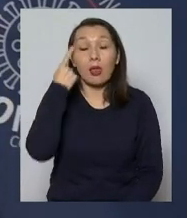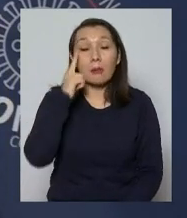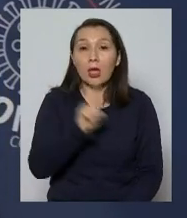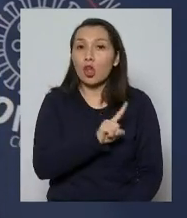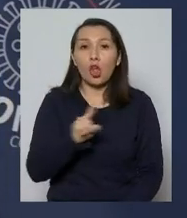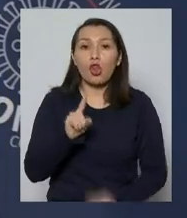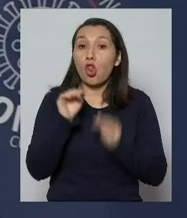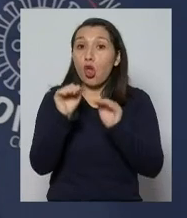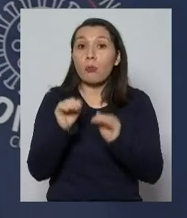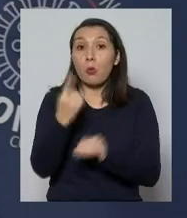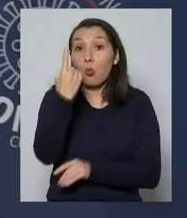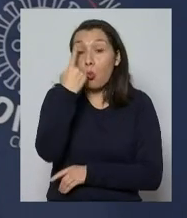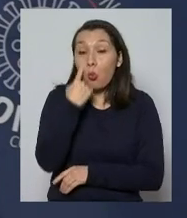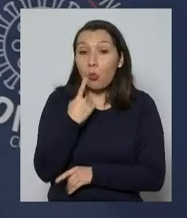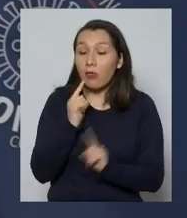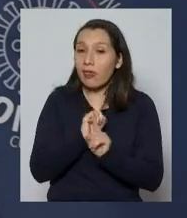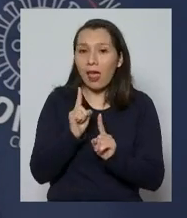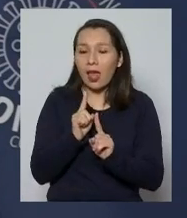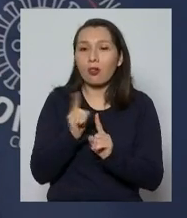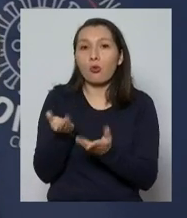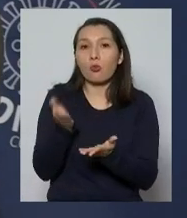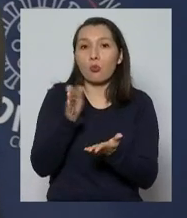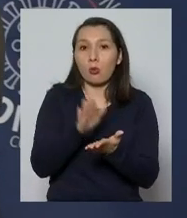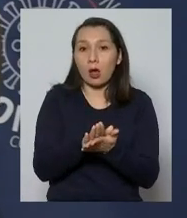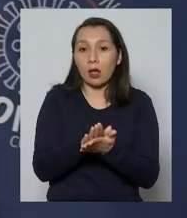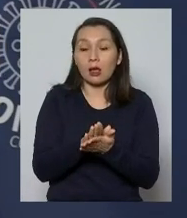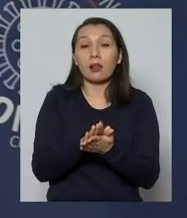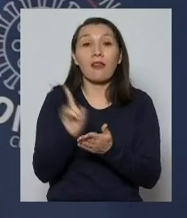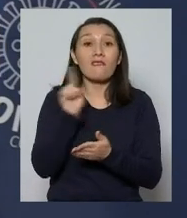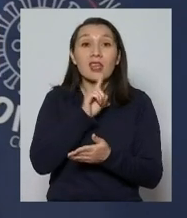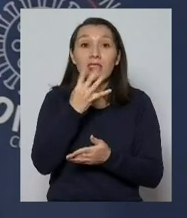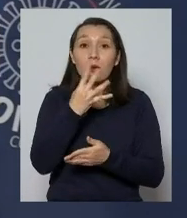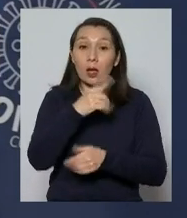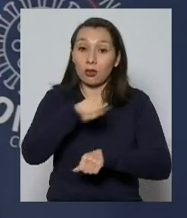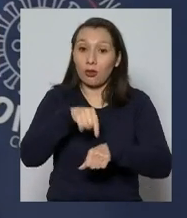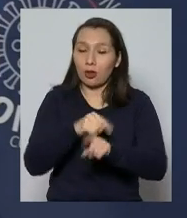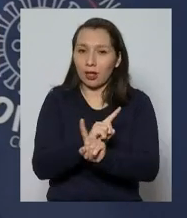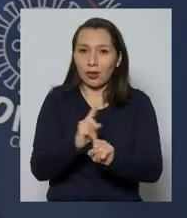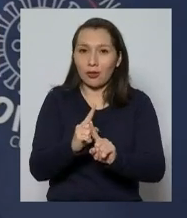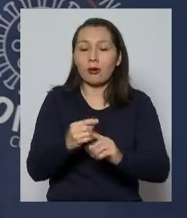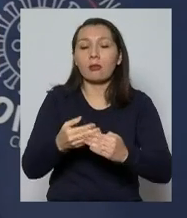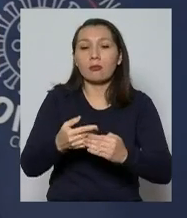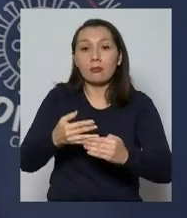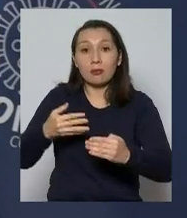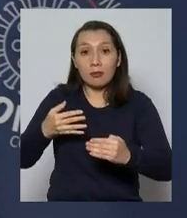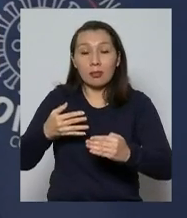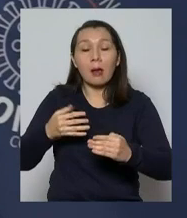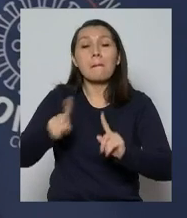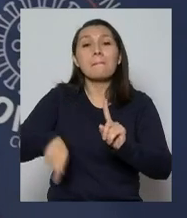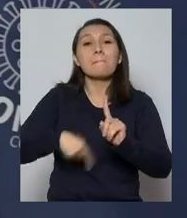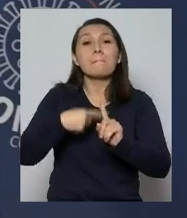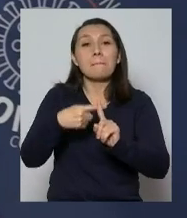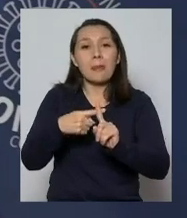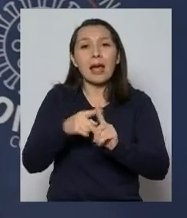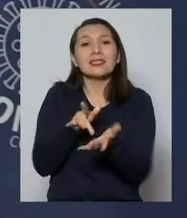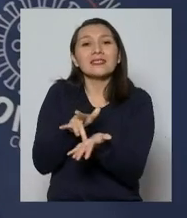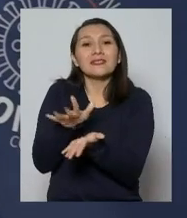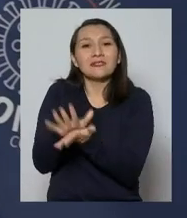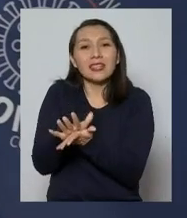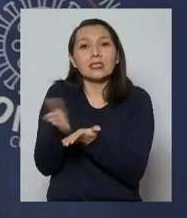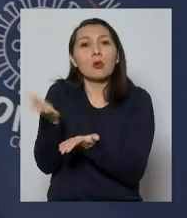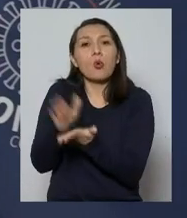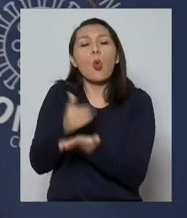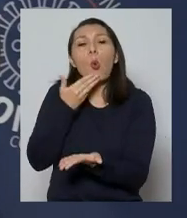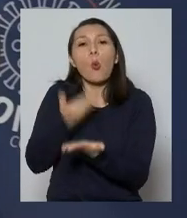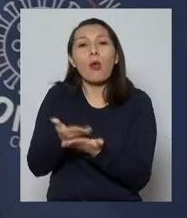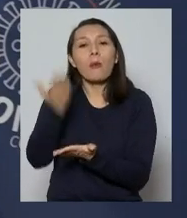eso no corresponde solamente a los que fallecen en las últimas 24 horas. Vamos a entregar un número con su fecha de